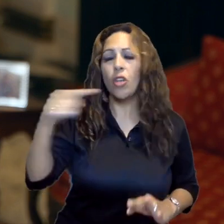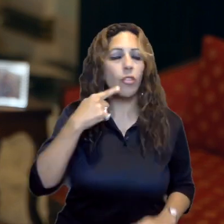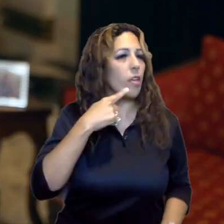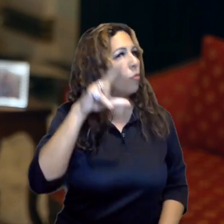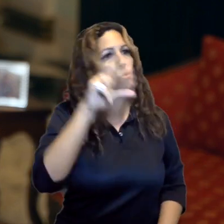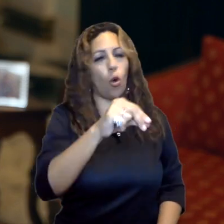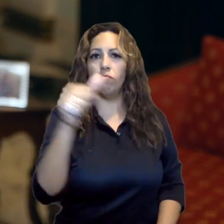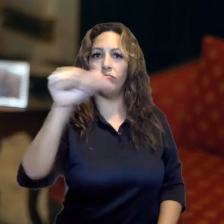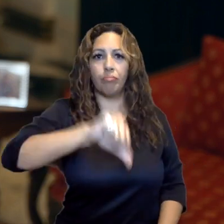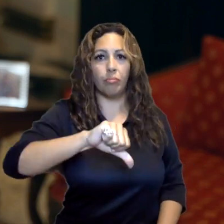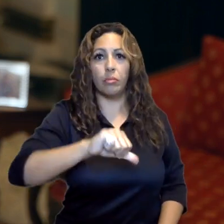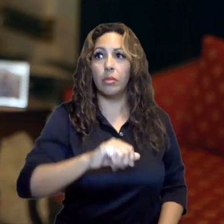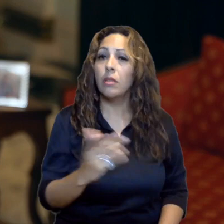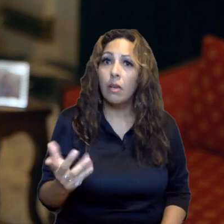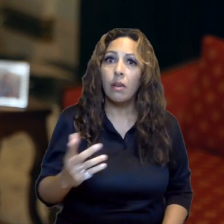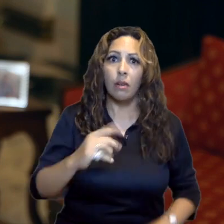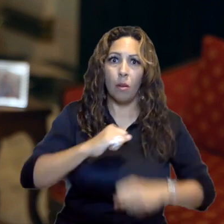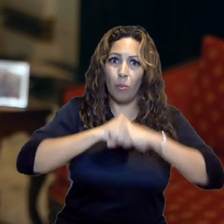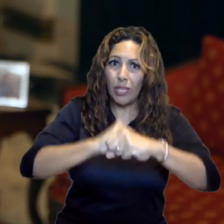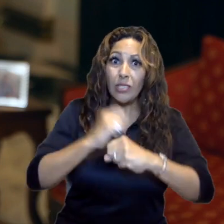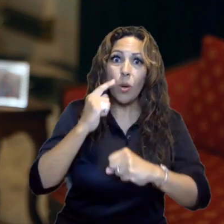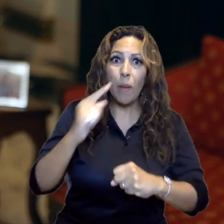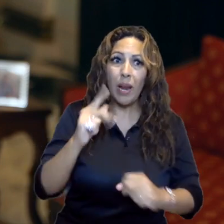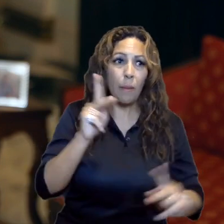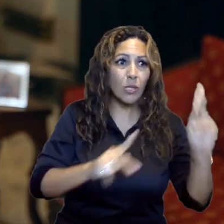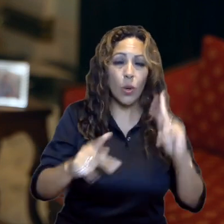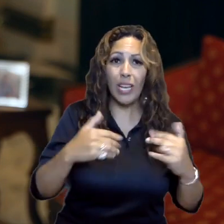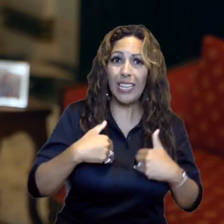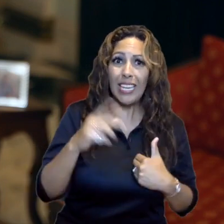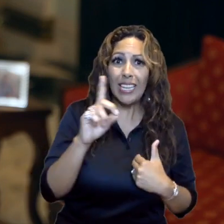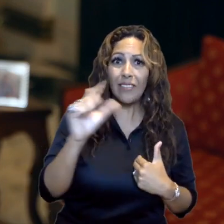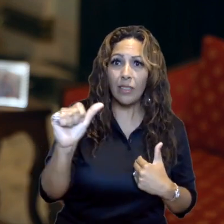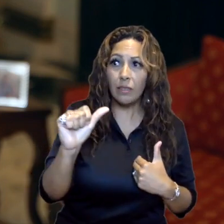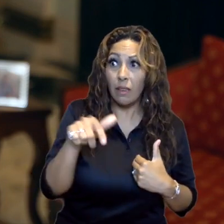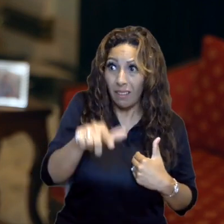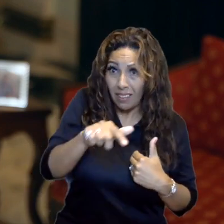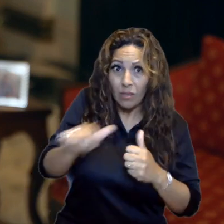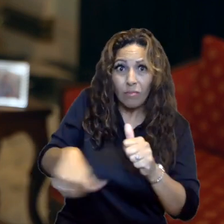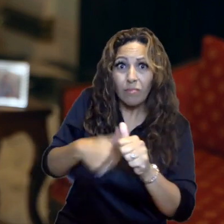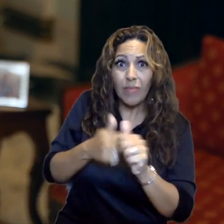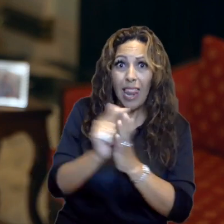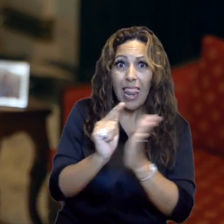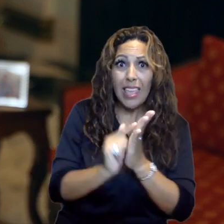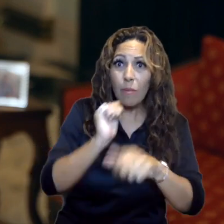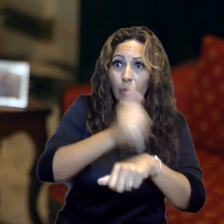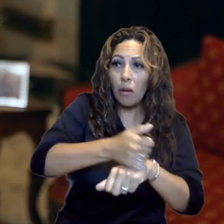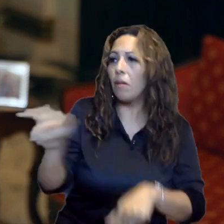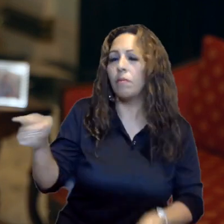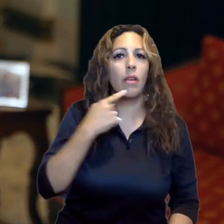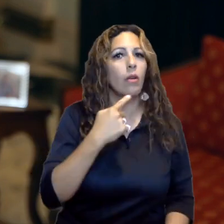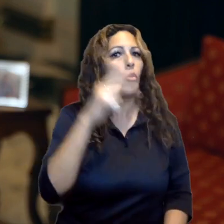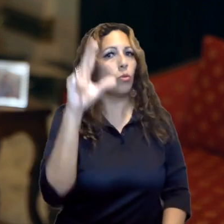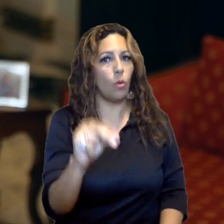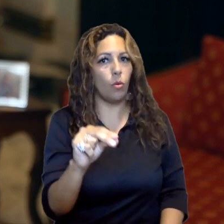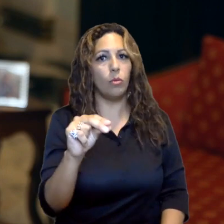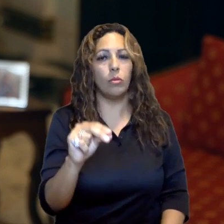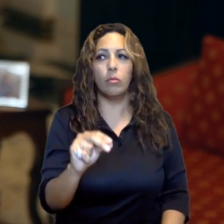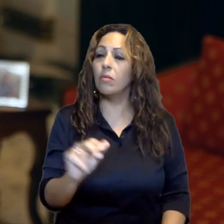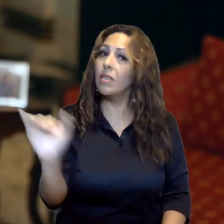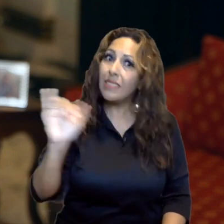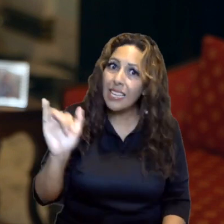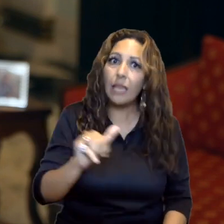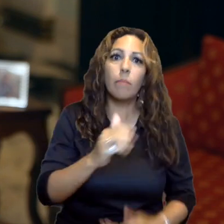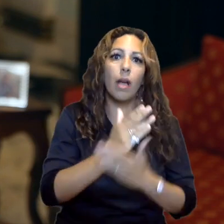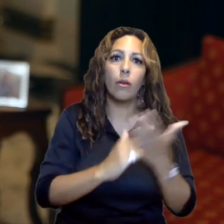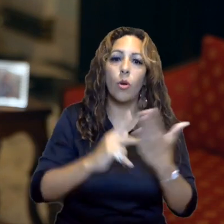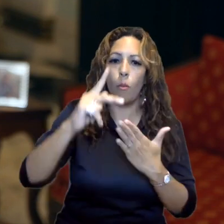Comunidad Sorda y la Oficina de Protección y Defensa de Impedidos, ambos productos de leyes estatales, así como otros programas que requieren